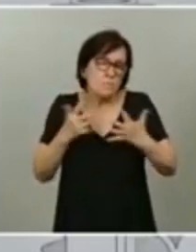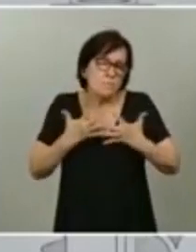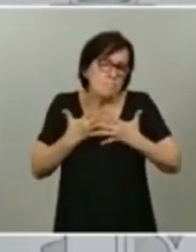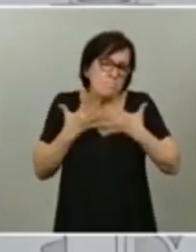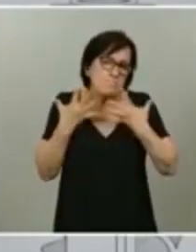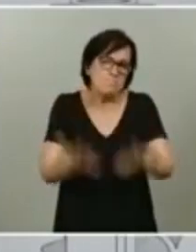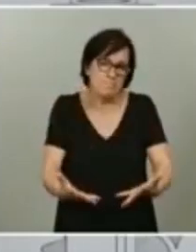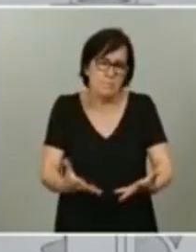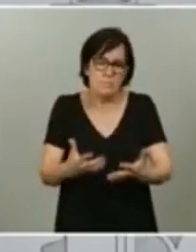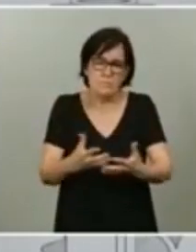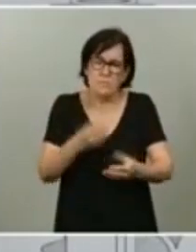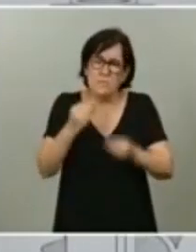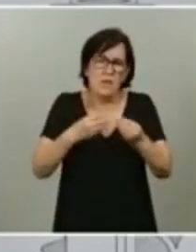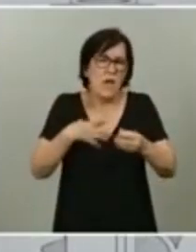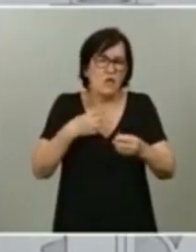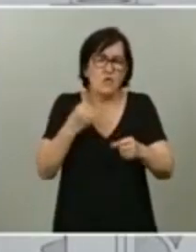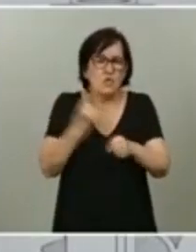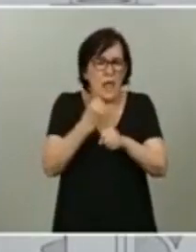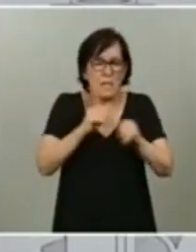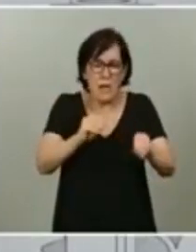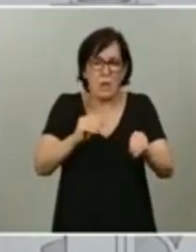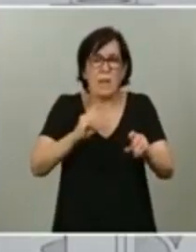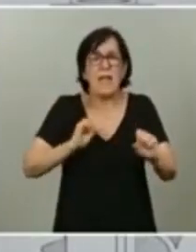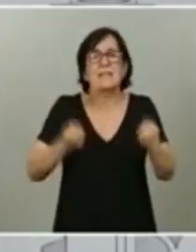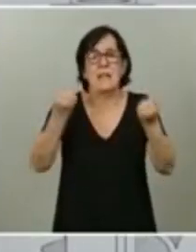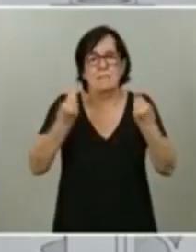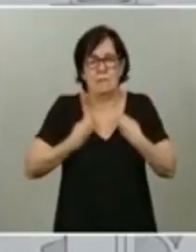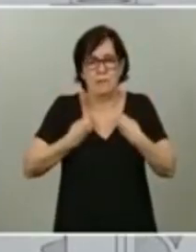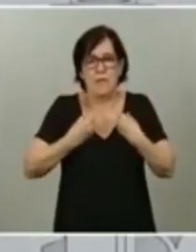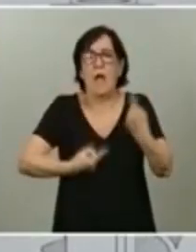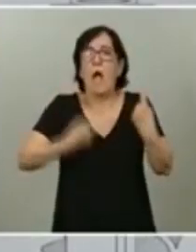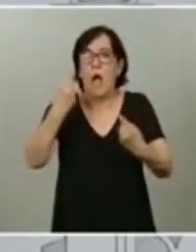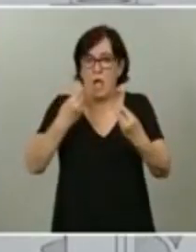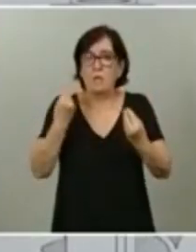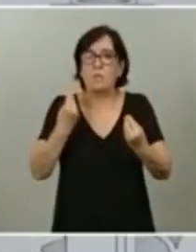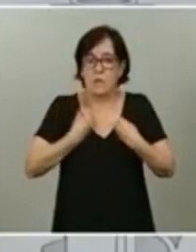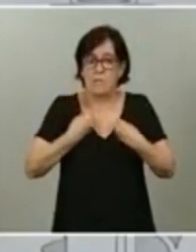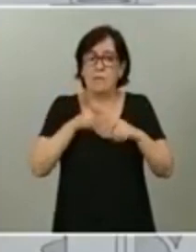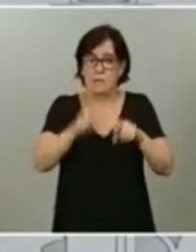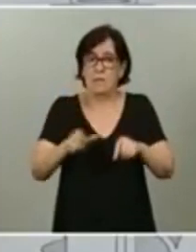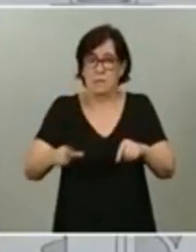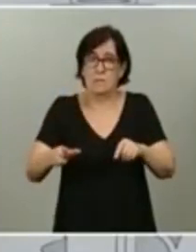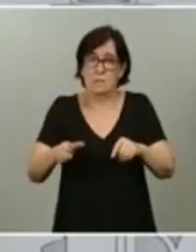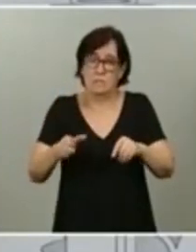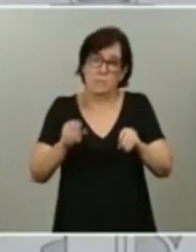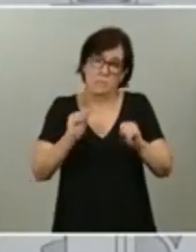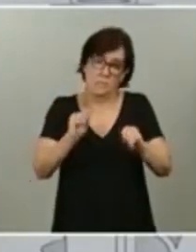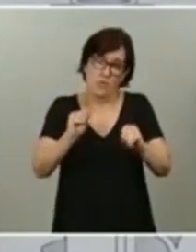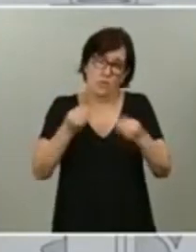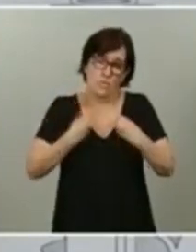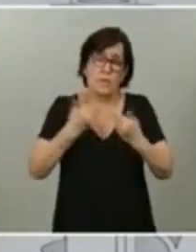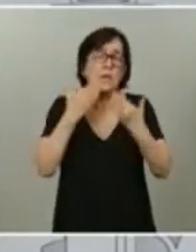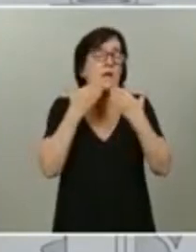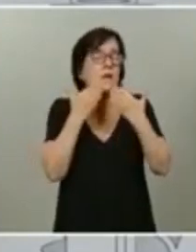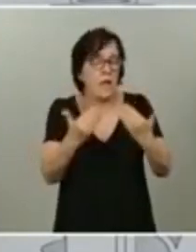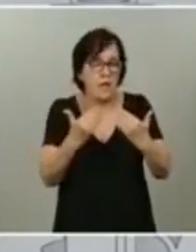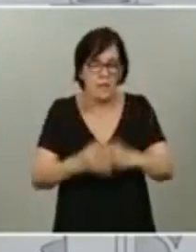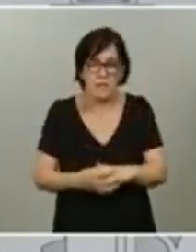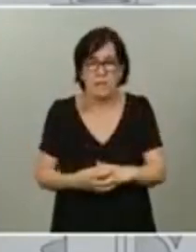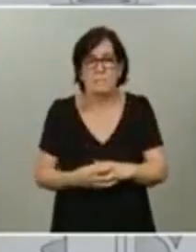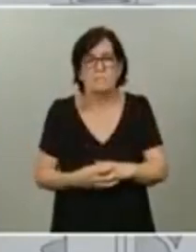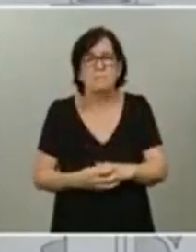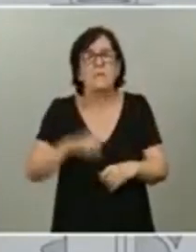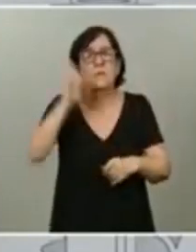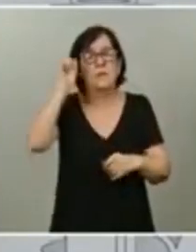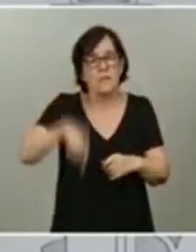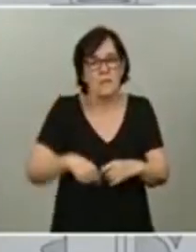tenían para salvar nuestras vidas, a veces incluso a costa de las suyas propias. Gracias. Gracias también a